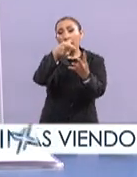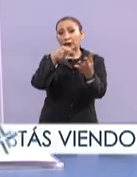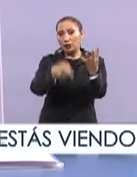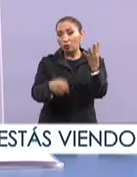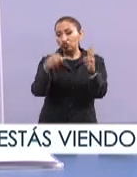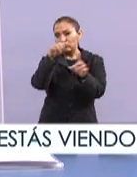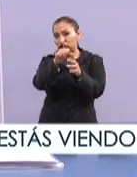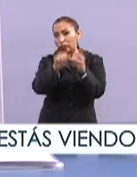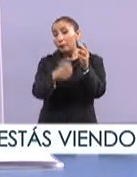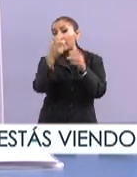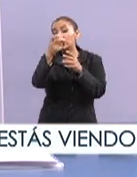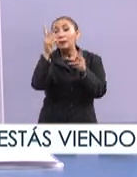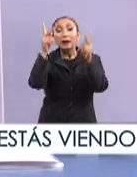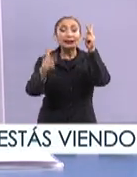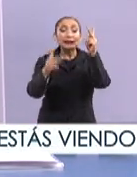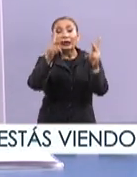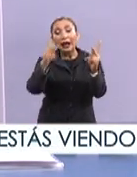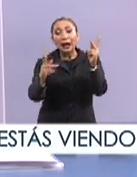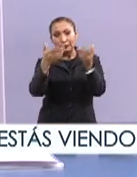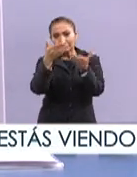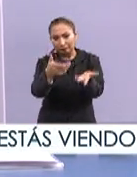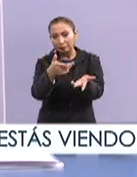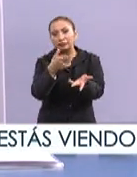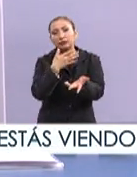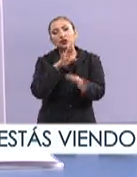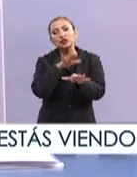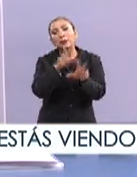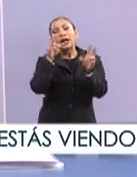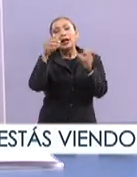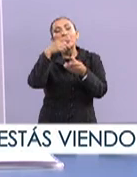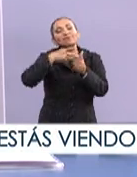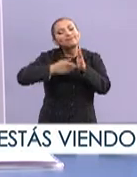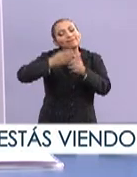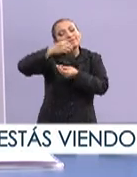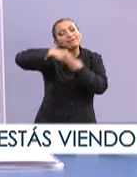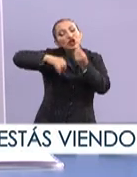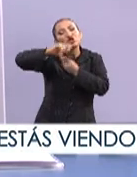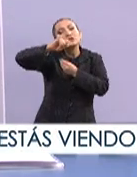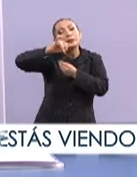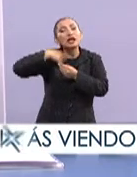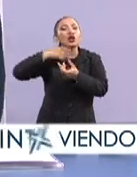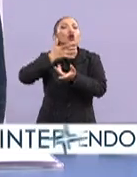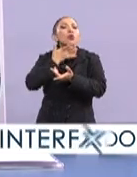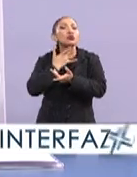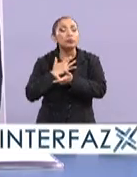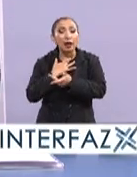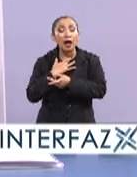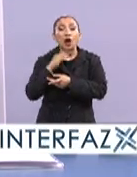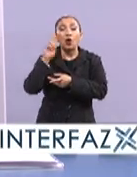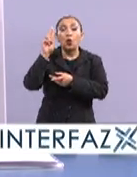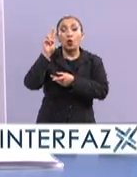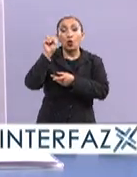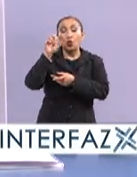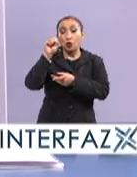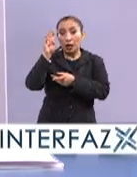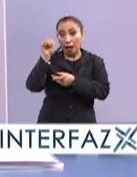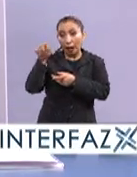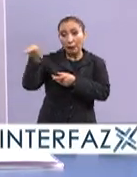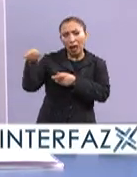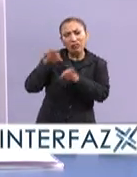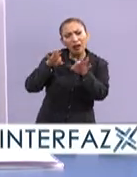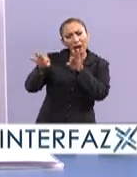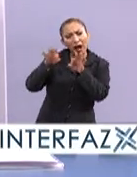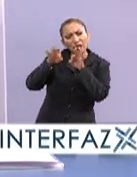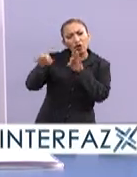y para eso vamos a platicar, seguimos platicando sobre sustentabilidad y sobre combustibles. Y la Universidad Nacional Autónoma de México está